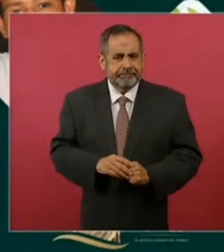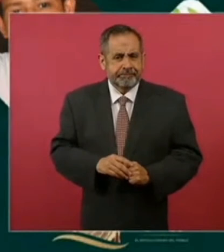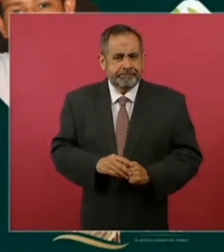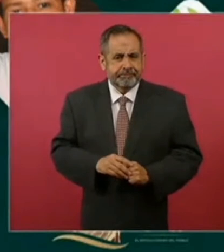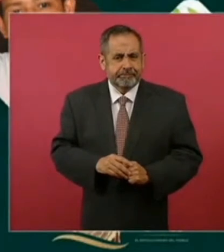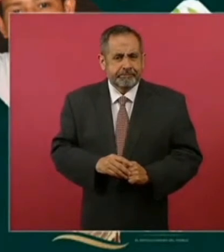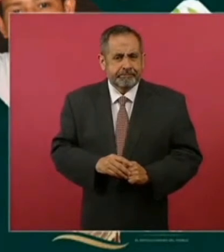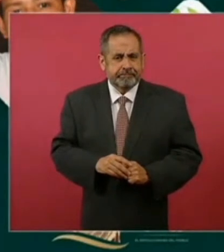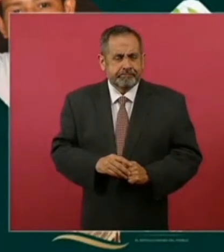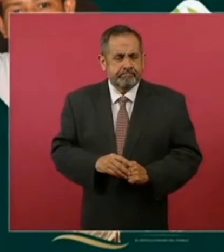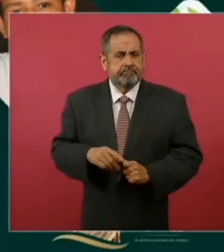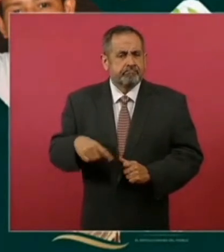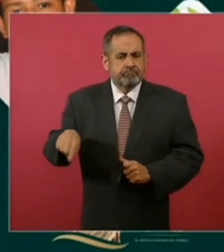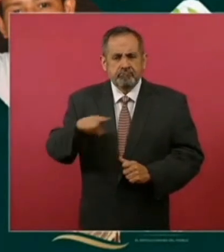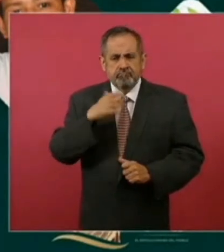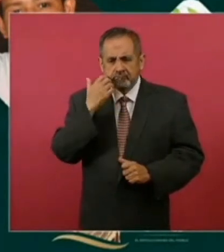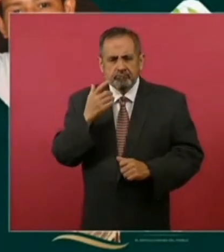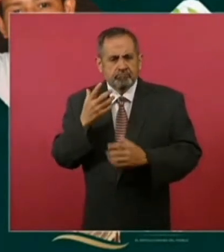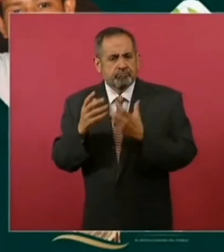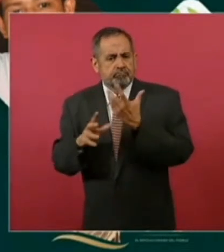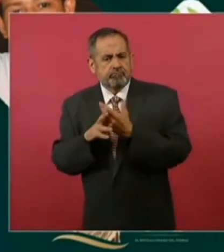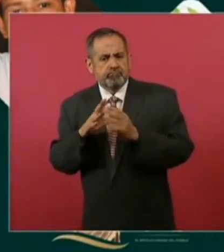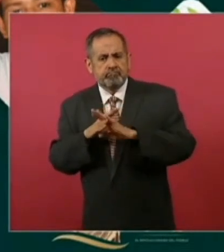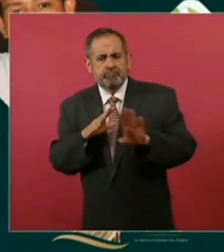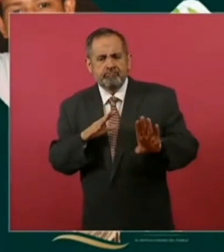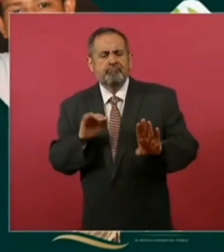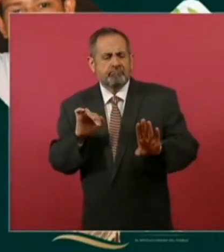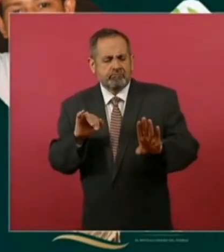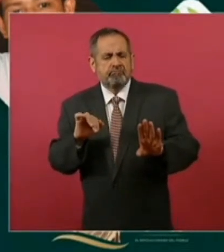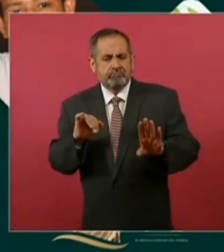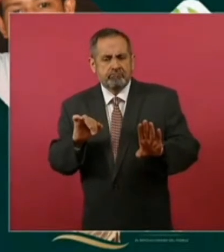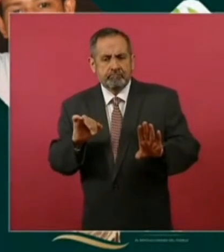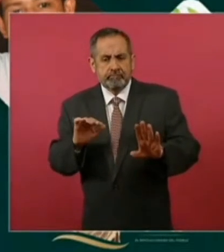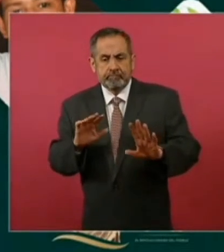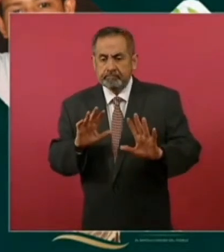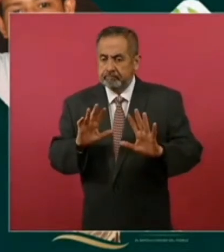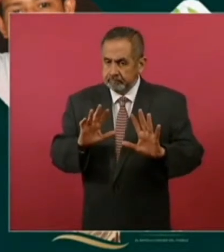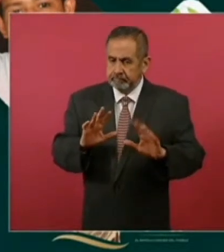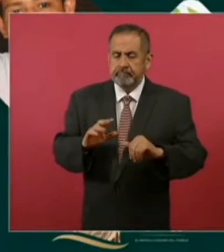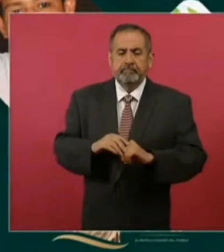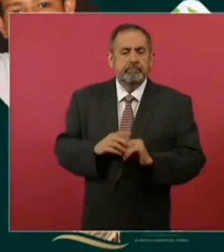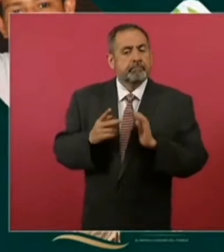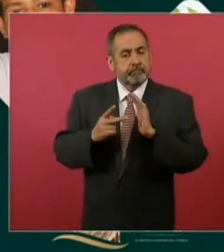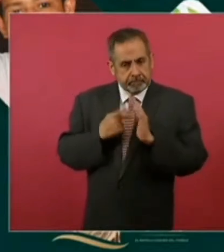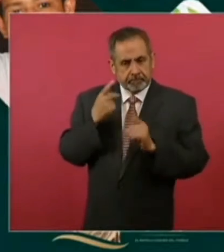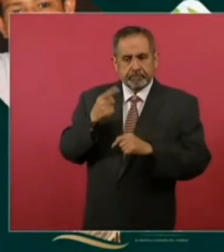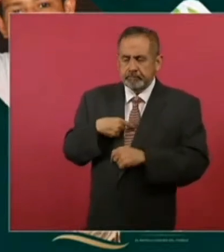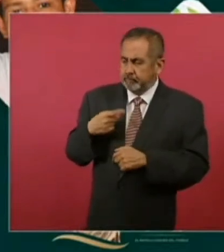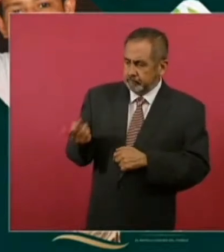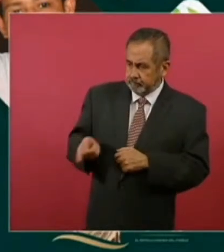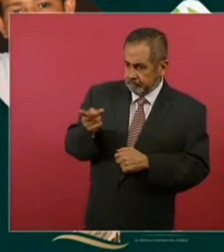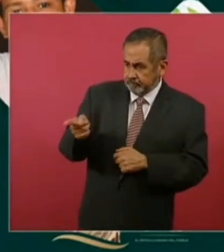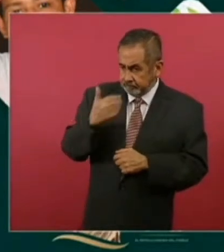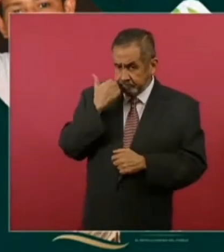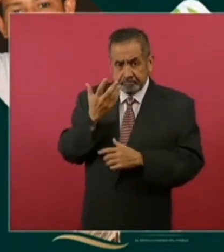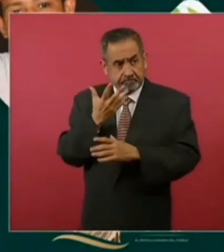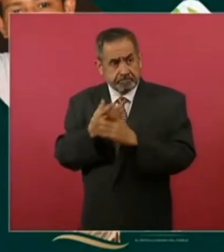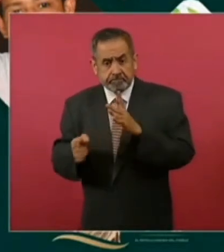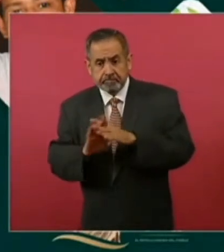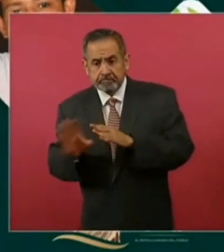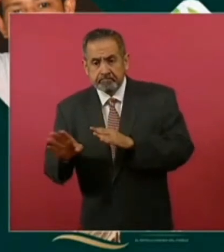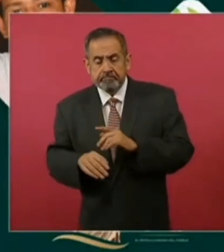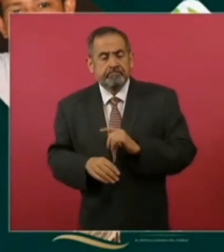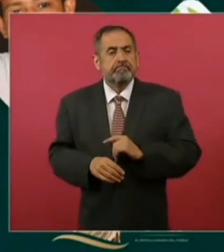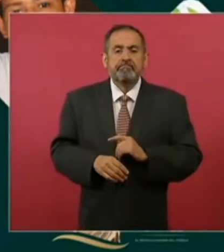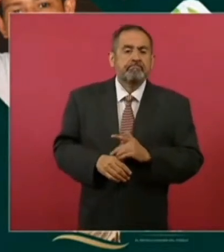intención de emigrar. Al final del programa, o sea, en el año pasado, se les volvió a preguntar y después del proyecto en El